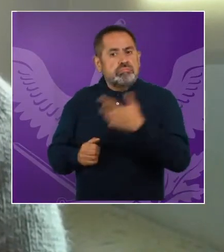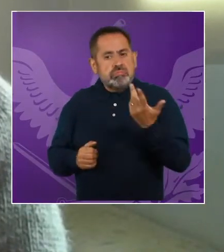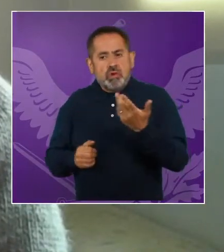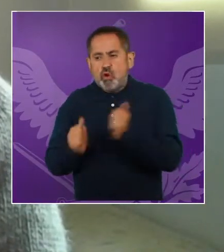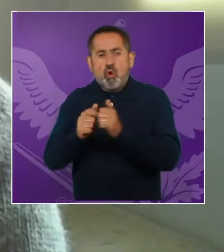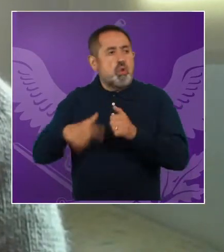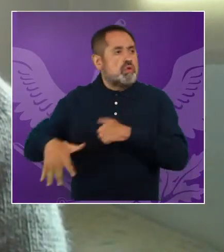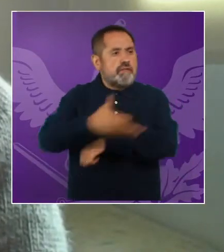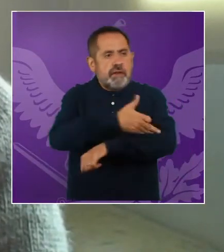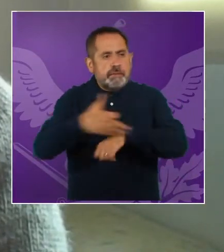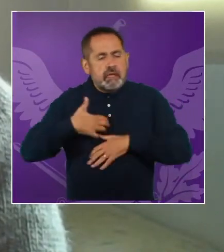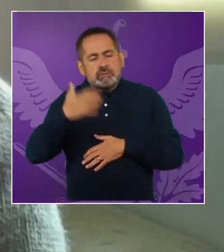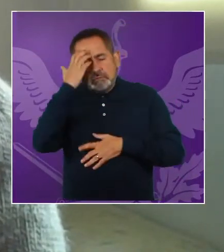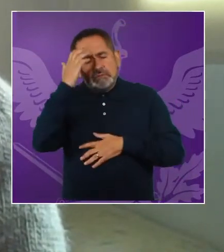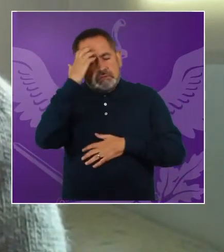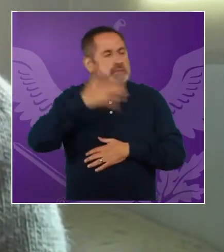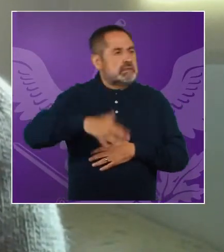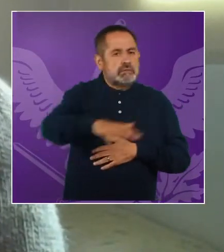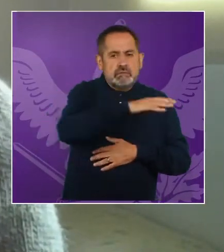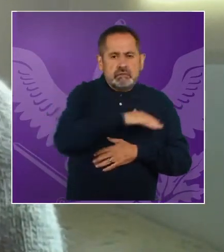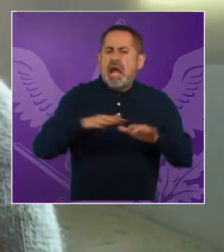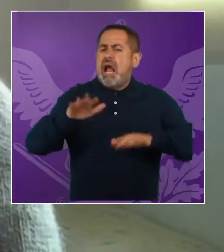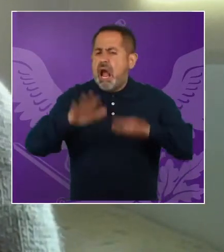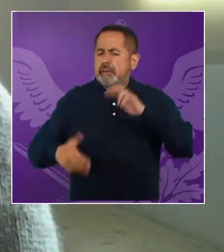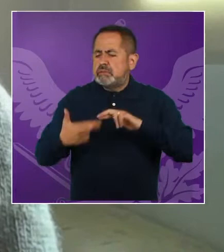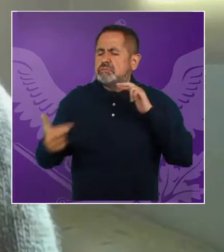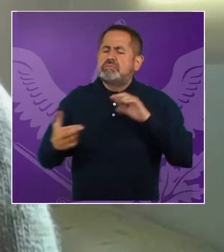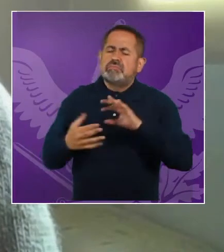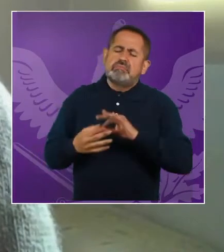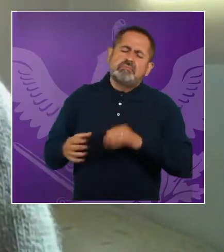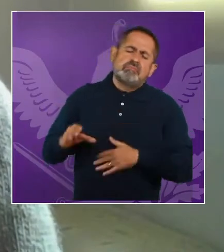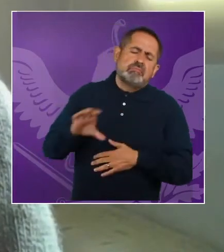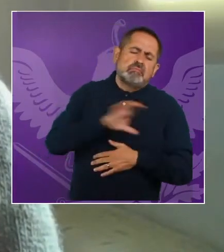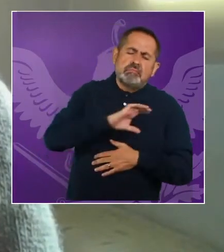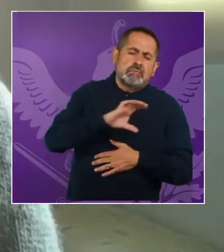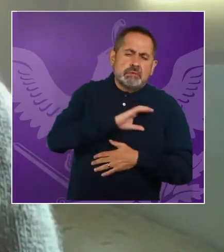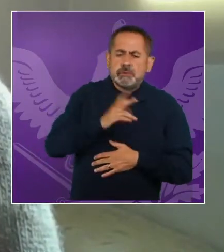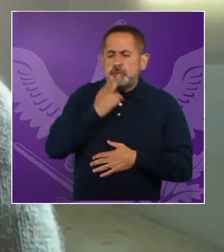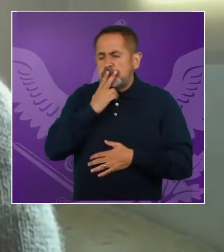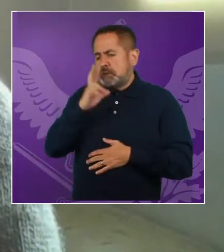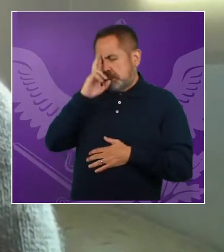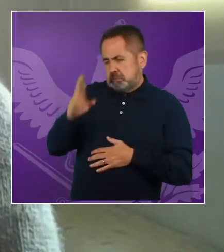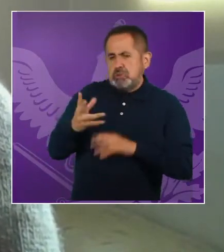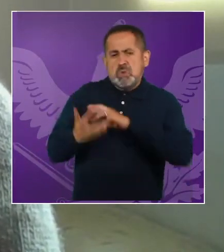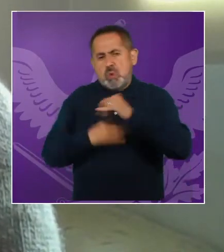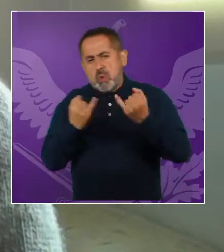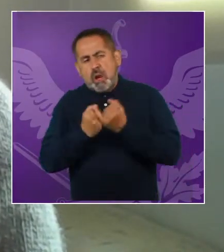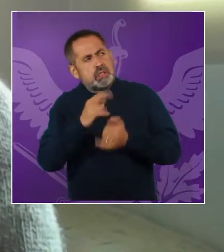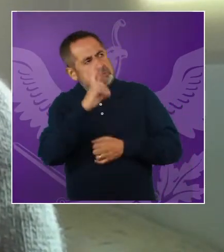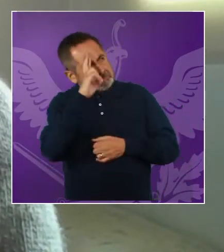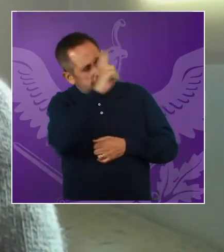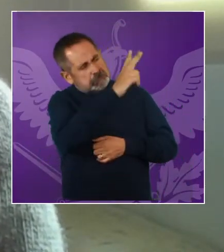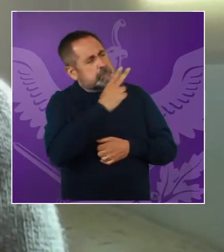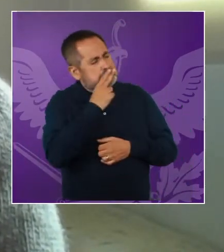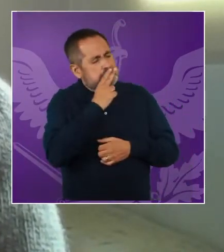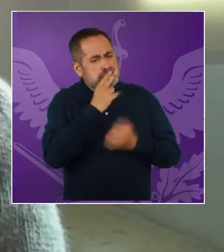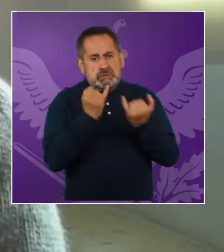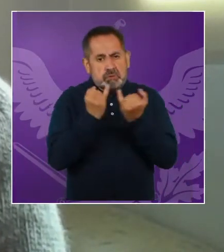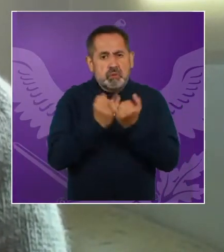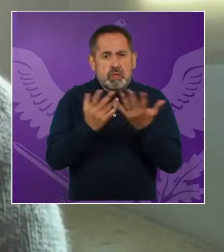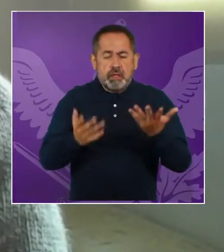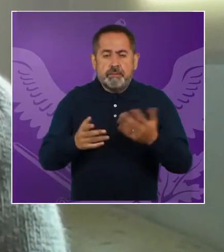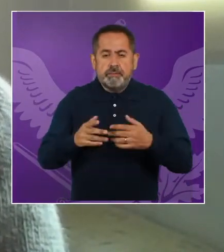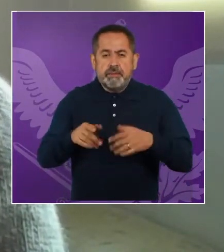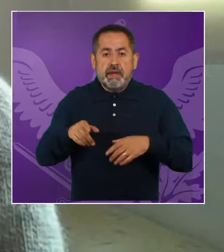empleadora, con la familia. También a veces se generan lazos de cariño o de respeto, que ya me